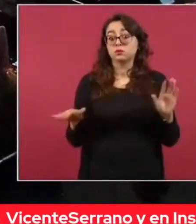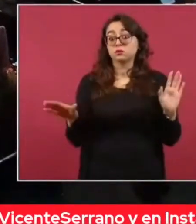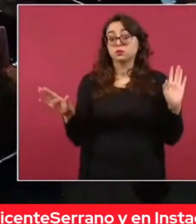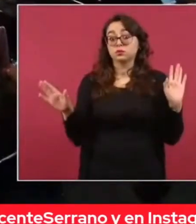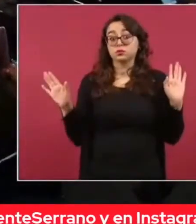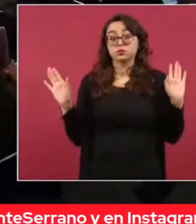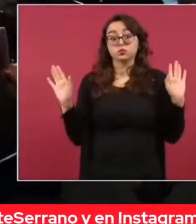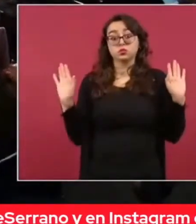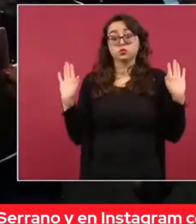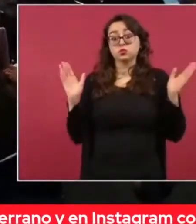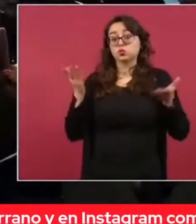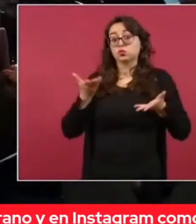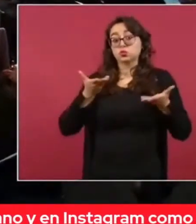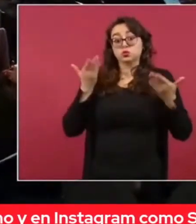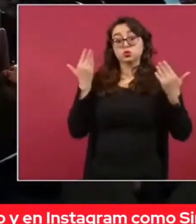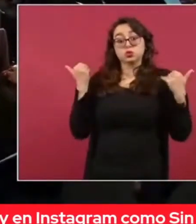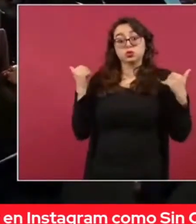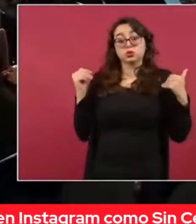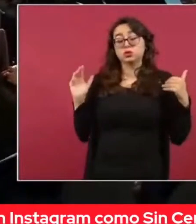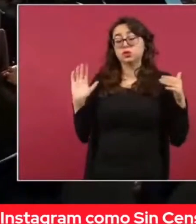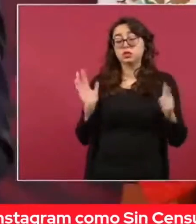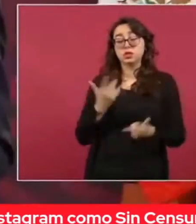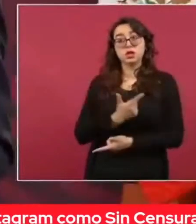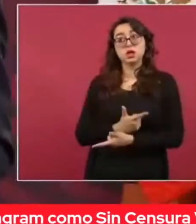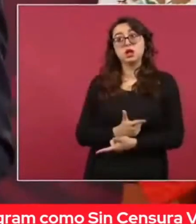La nota es la nota.